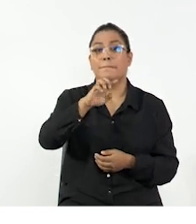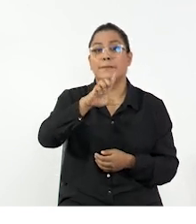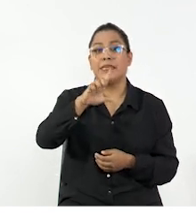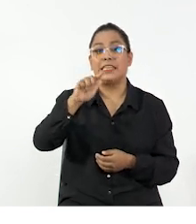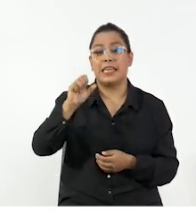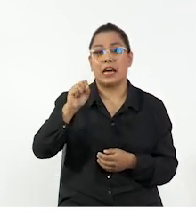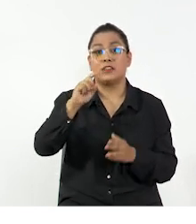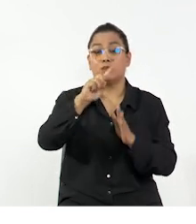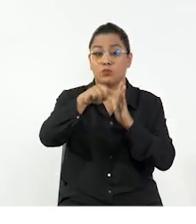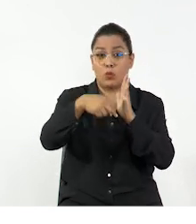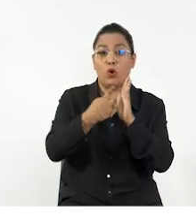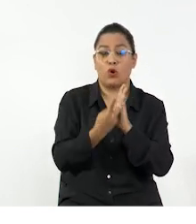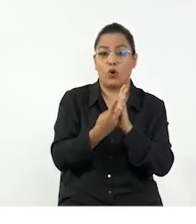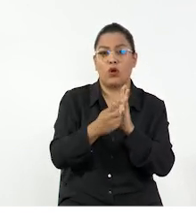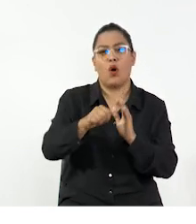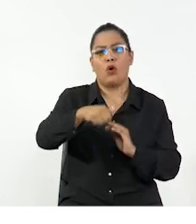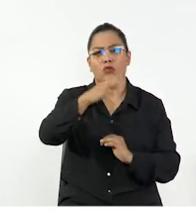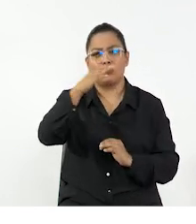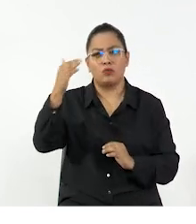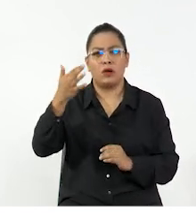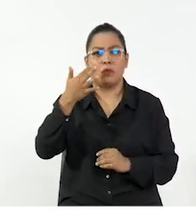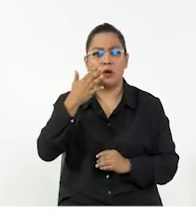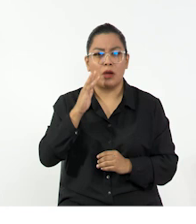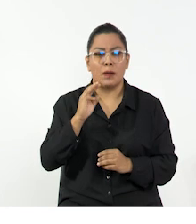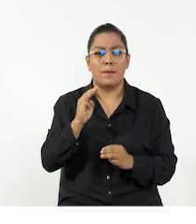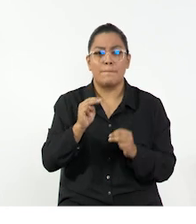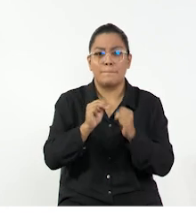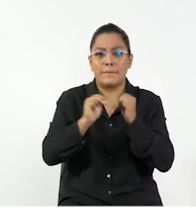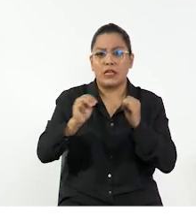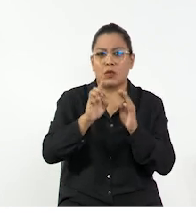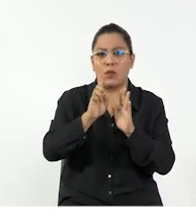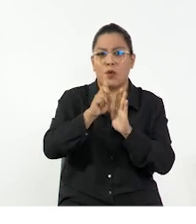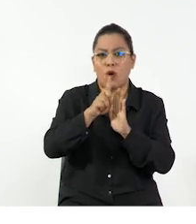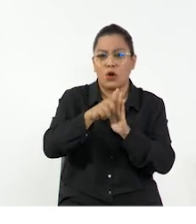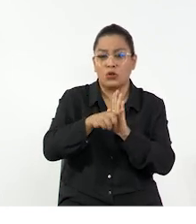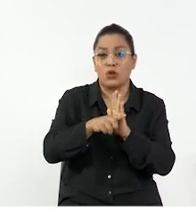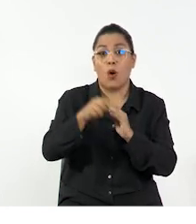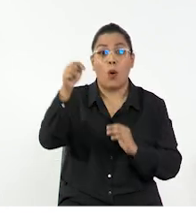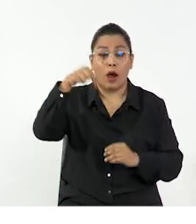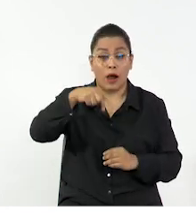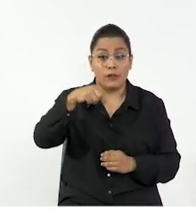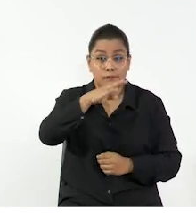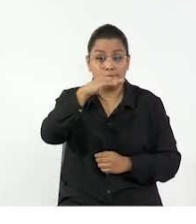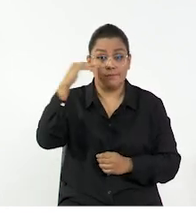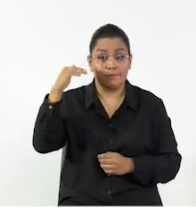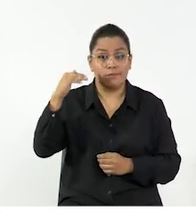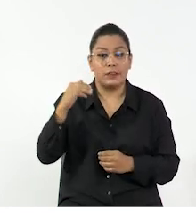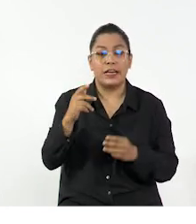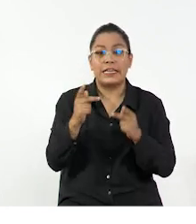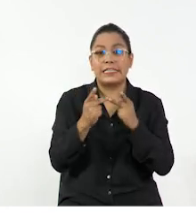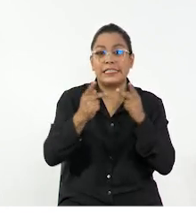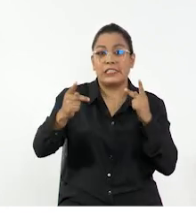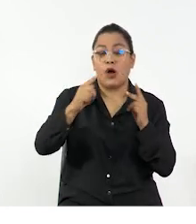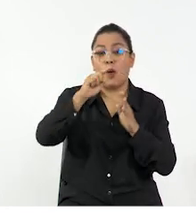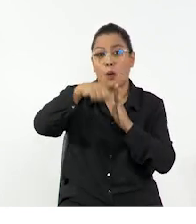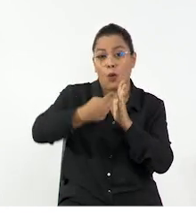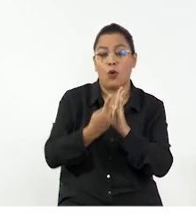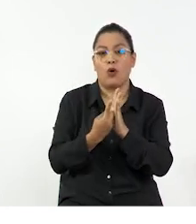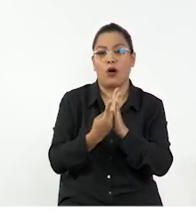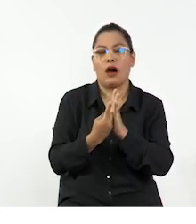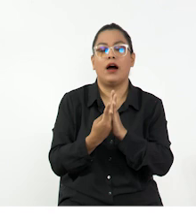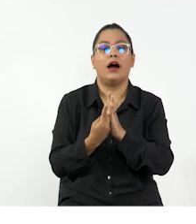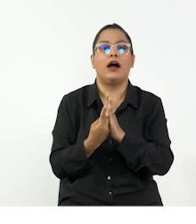velocidad como mias por hora, mientras que en otros países encontramos límites de velocidad como metros por segundo, o incluso en nuestro país